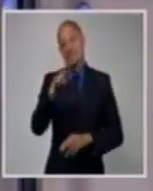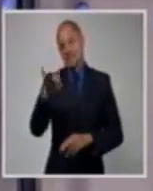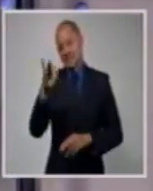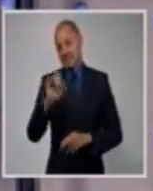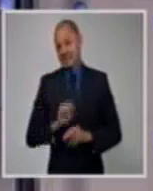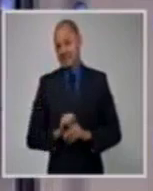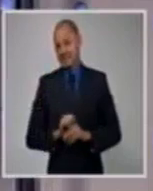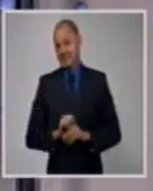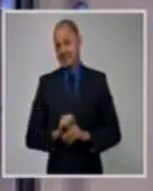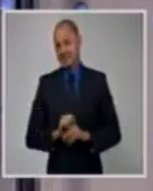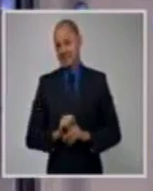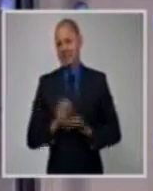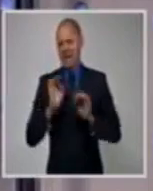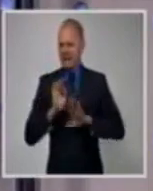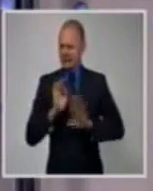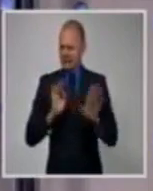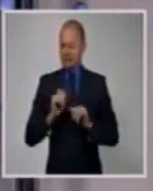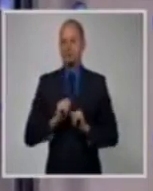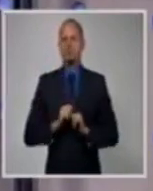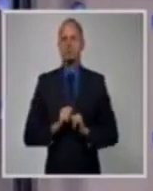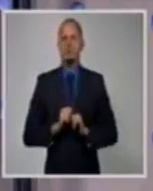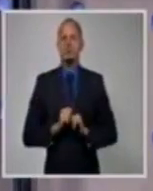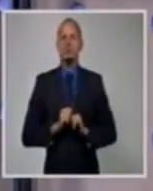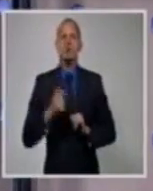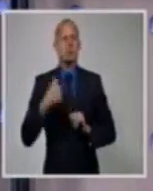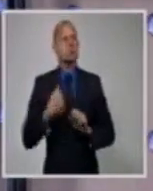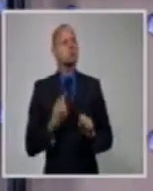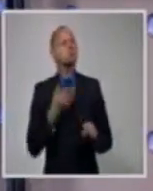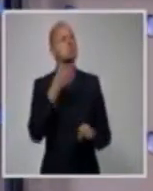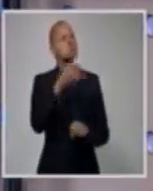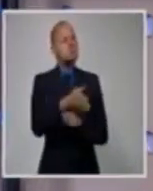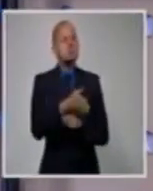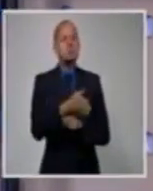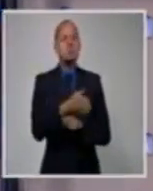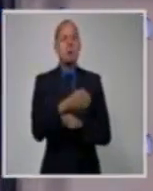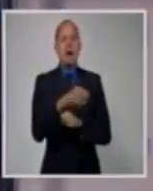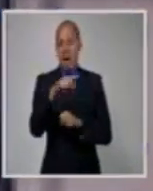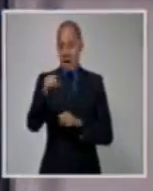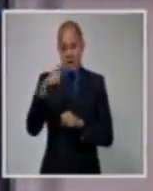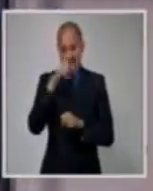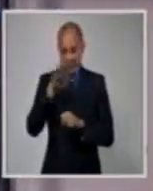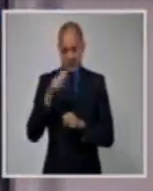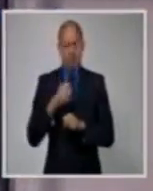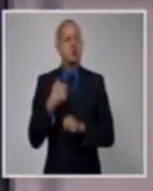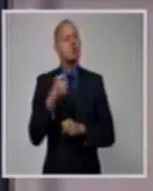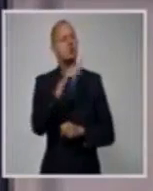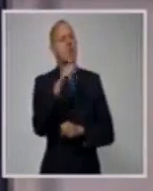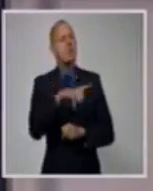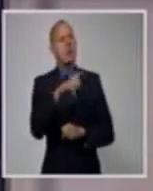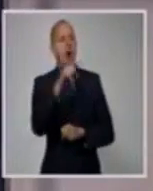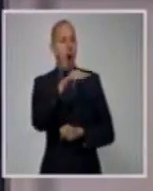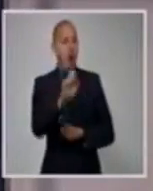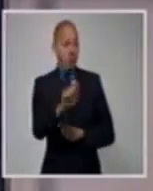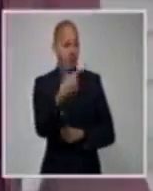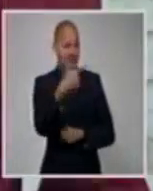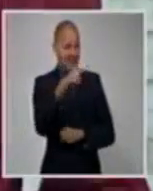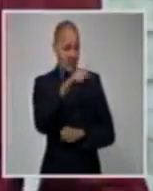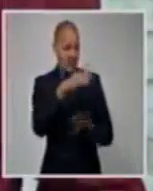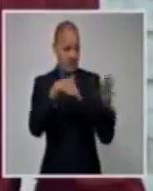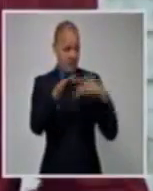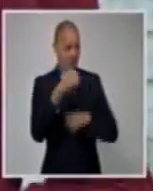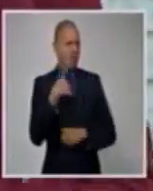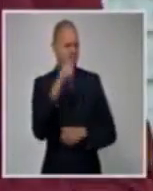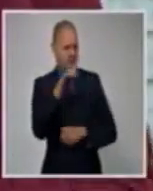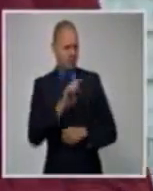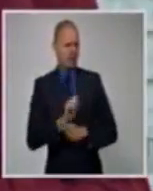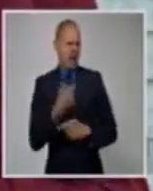ministerio, le dijimos al viceministro Rojas, cuéntenos los hechos, díganos qué fue lo que ocurrió. Esto nos dijo. Vamos a ver, adelante. He pactado hoy una